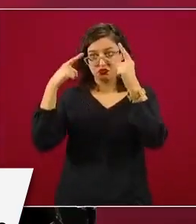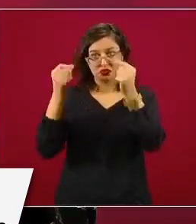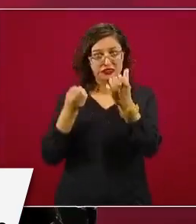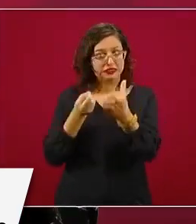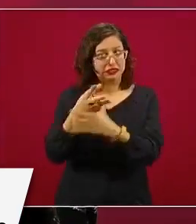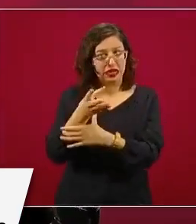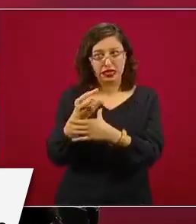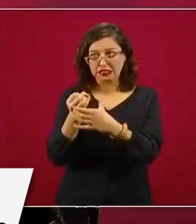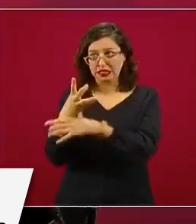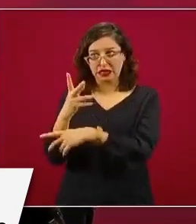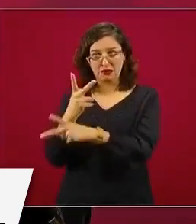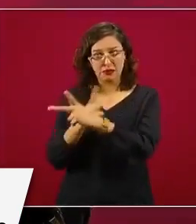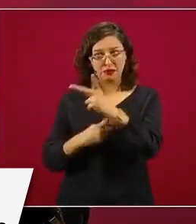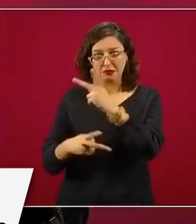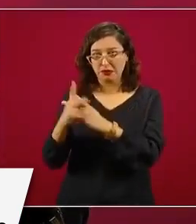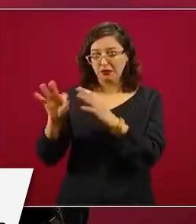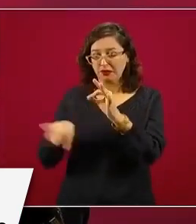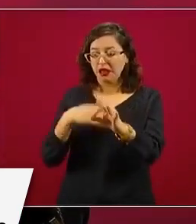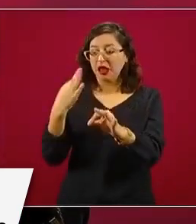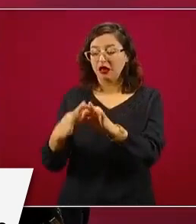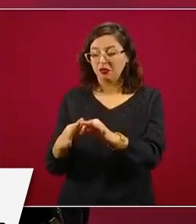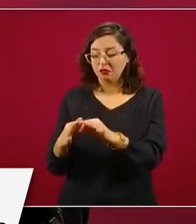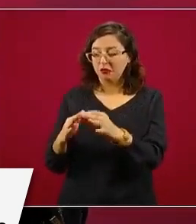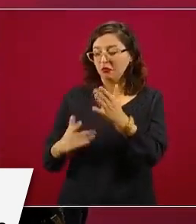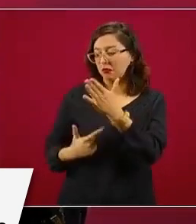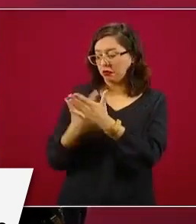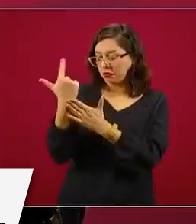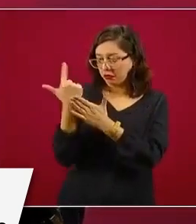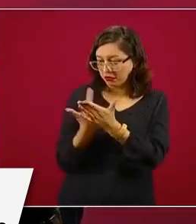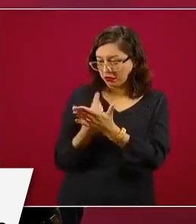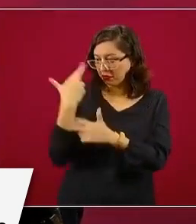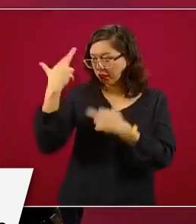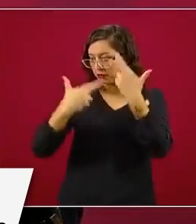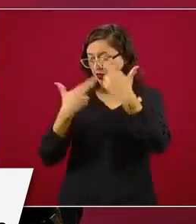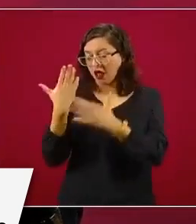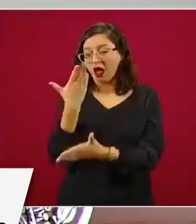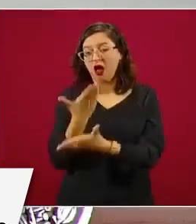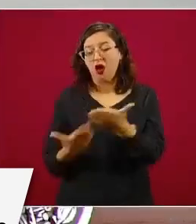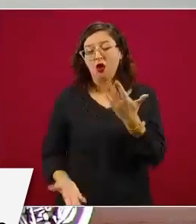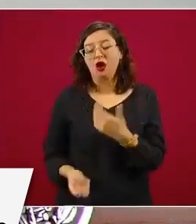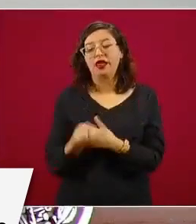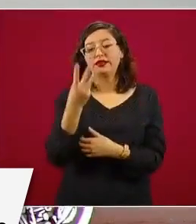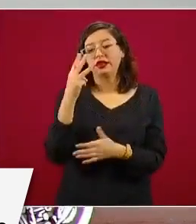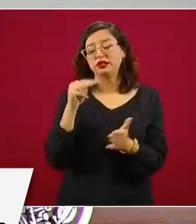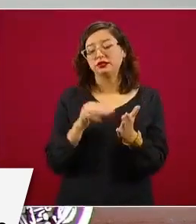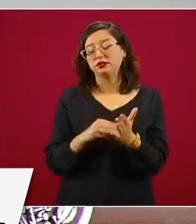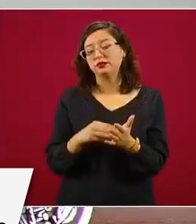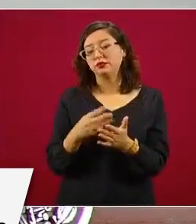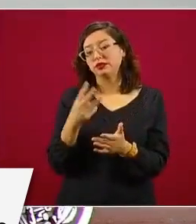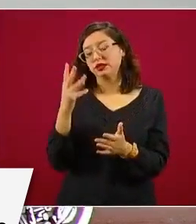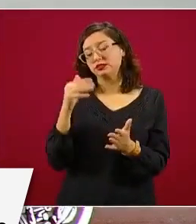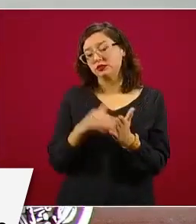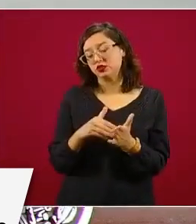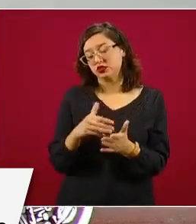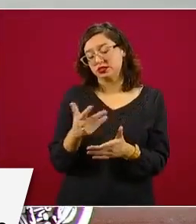este padrón de 3.9 millones de becarios, que justamente ahora en el periodo